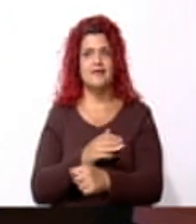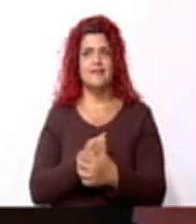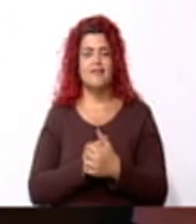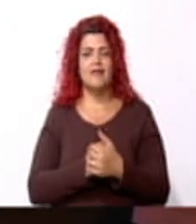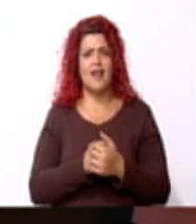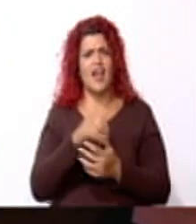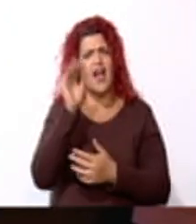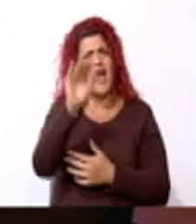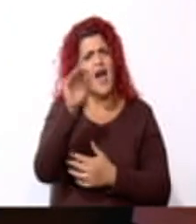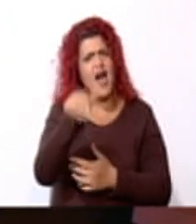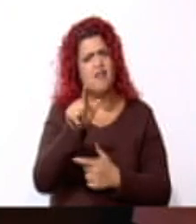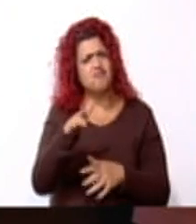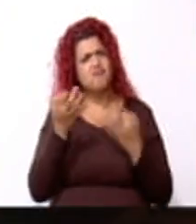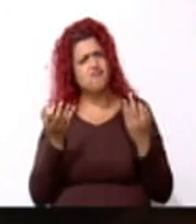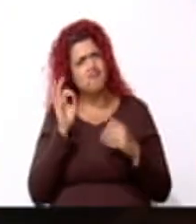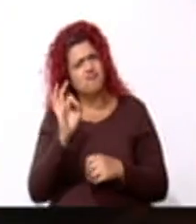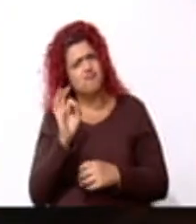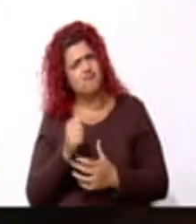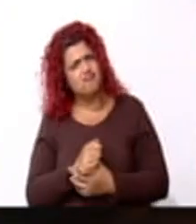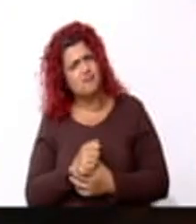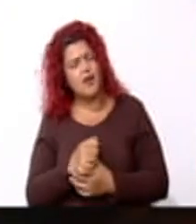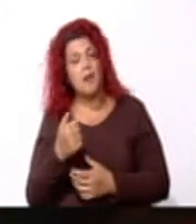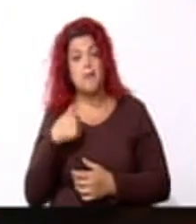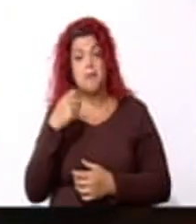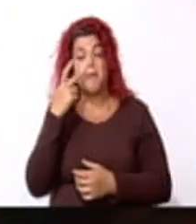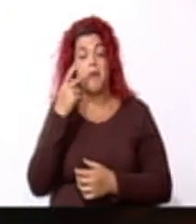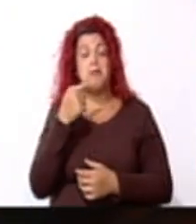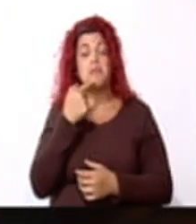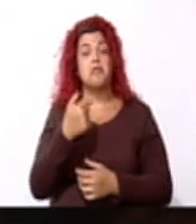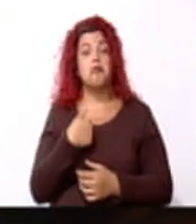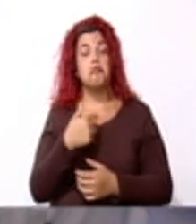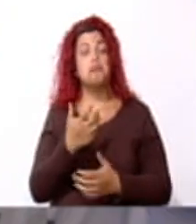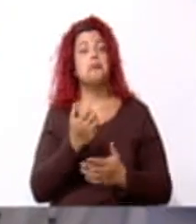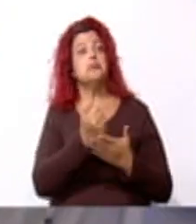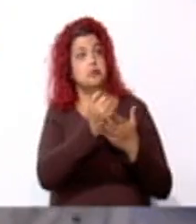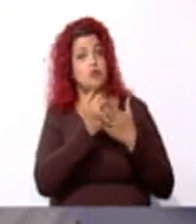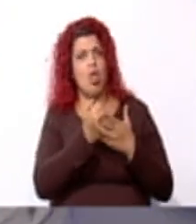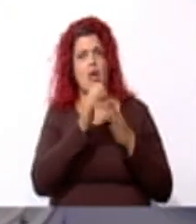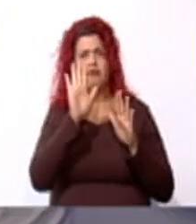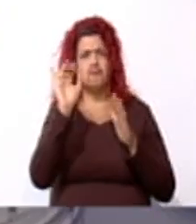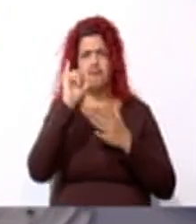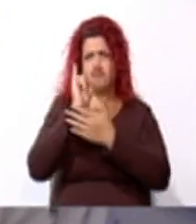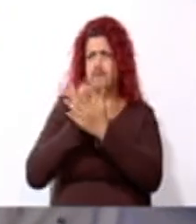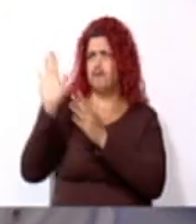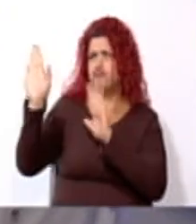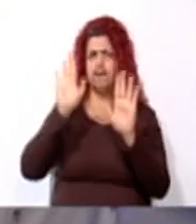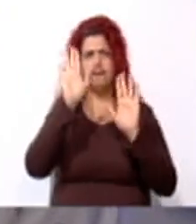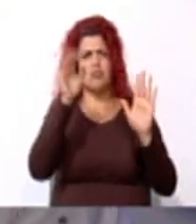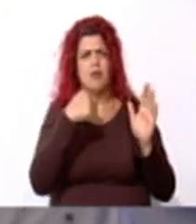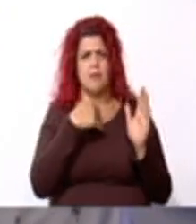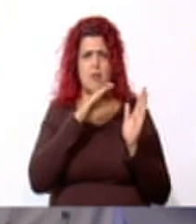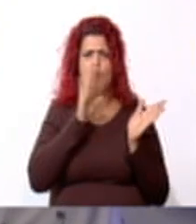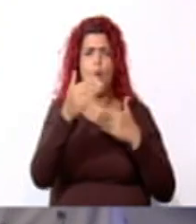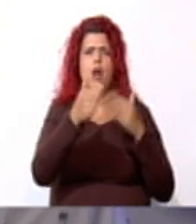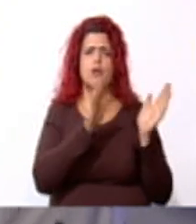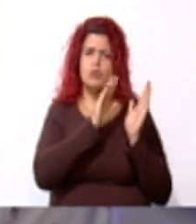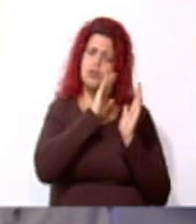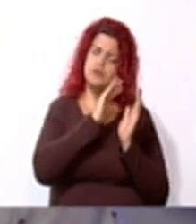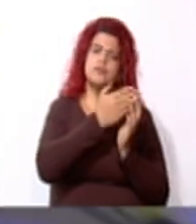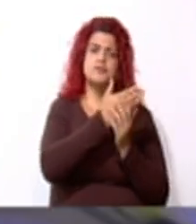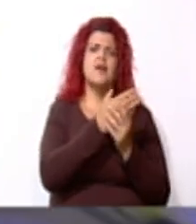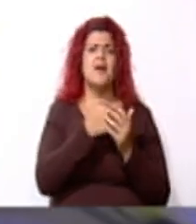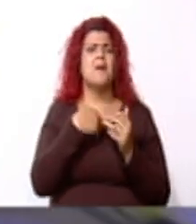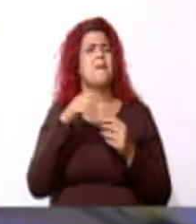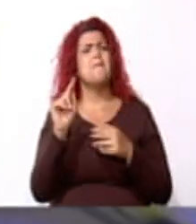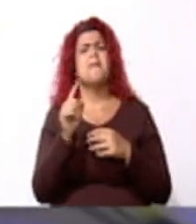¡Hey! ¿Cómo están? Vean qué chiva. Mi papá me dijo que me iba a ayudar a decorar el cuarto. Yo quiero ponerle unas imágenes de estas, pero él me dijo que primero